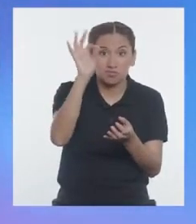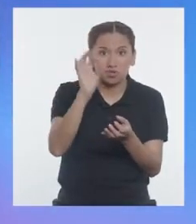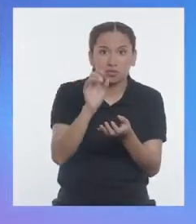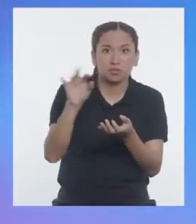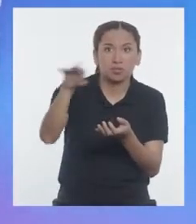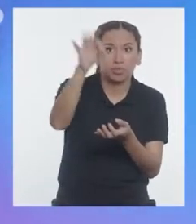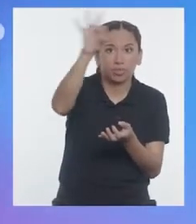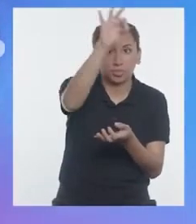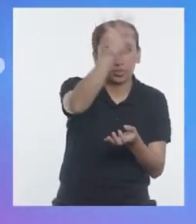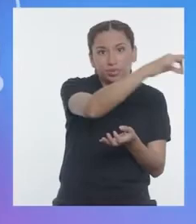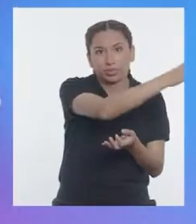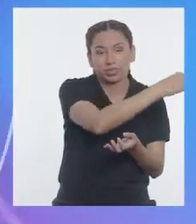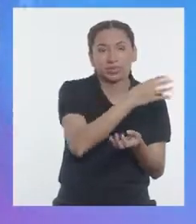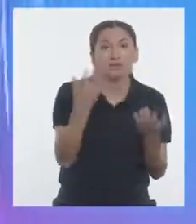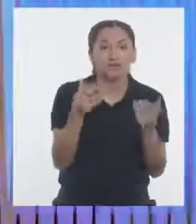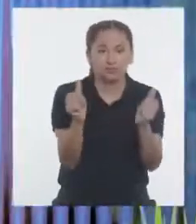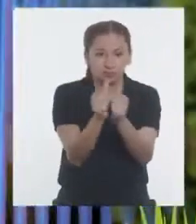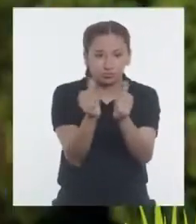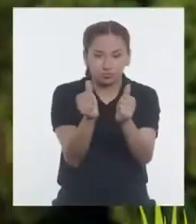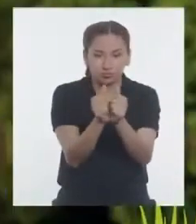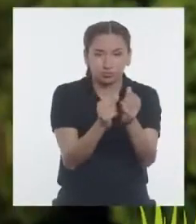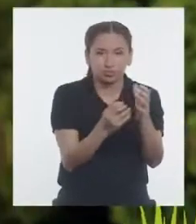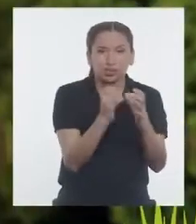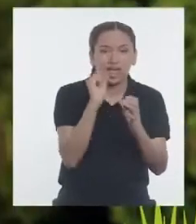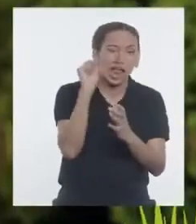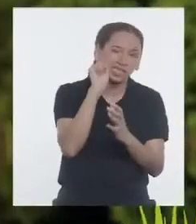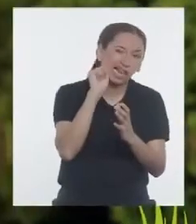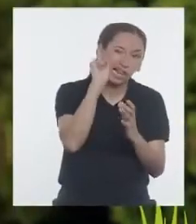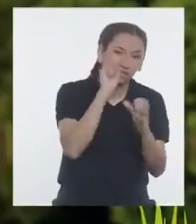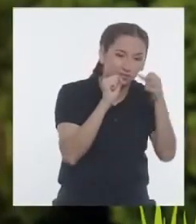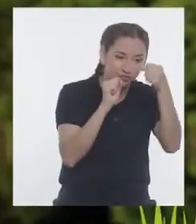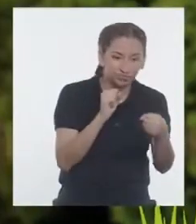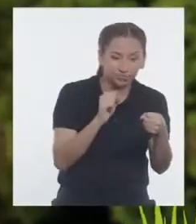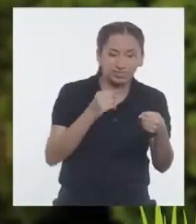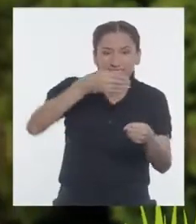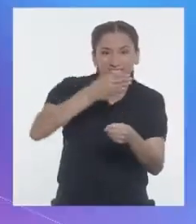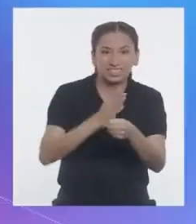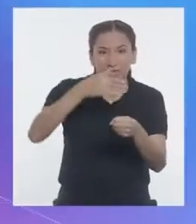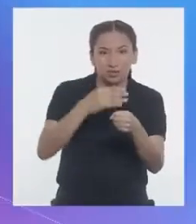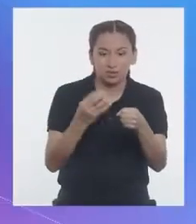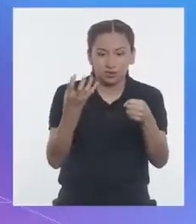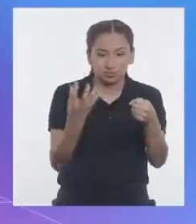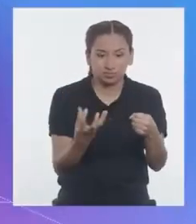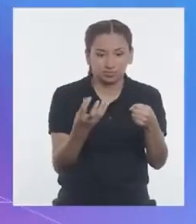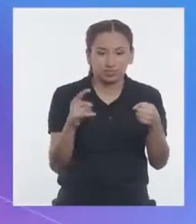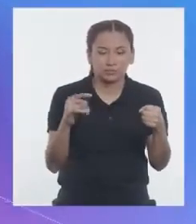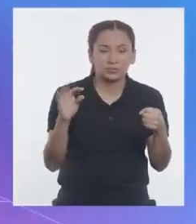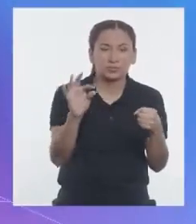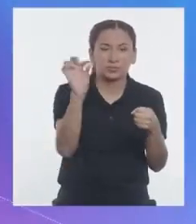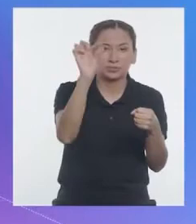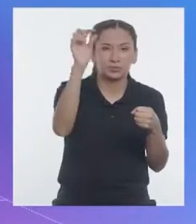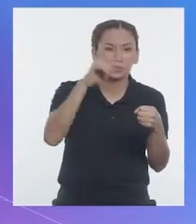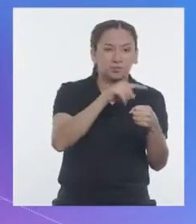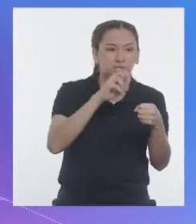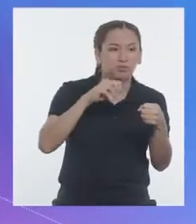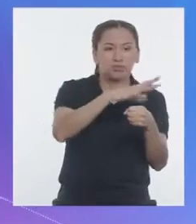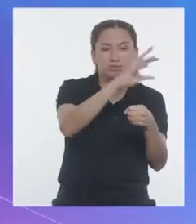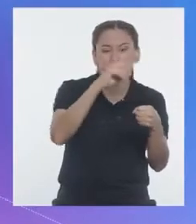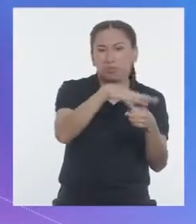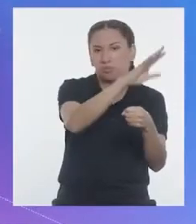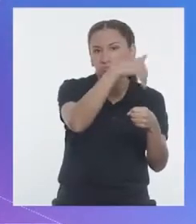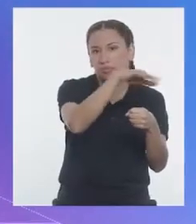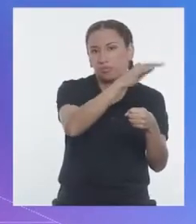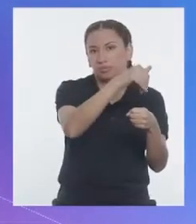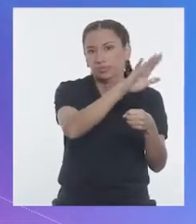sembrarlas juntas. ¡Ah, su! ¡Cuánto conocimiento! Techi, tenemos otra técnica que es muy